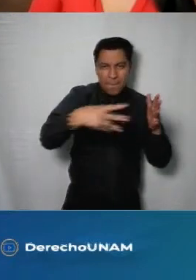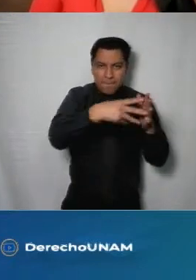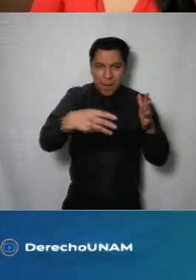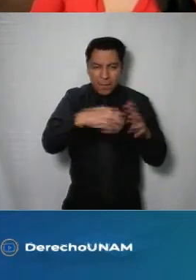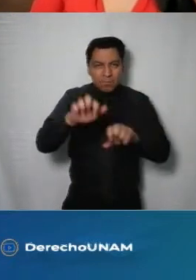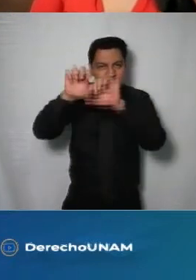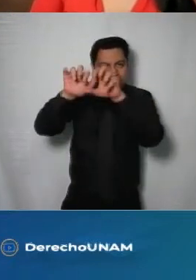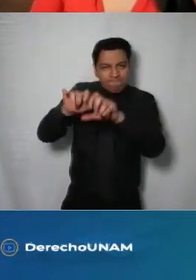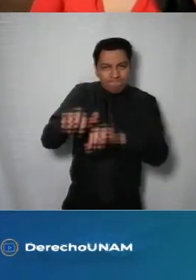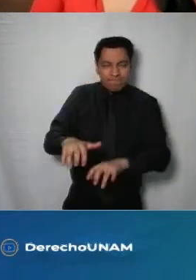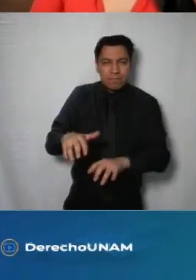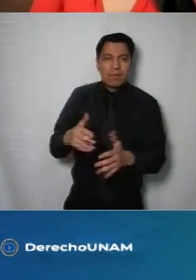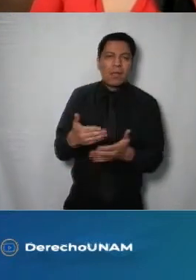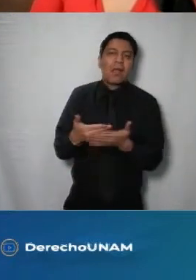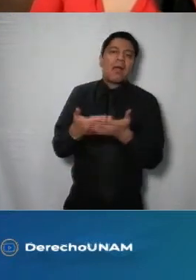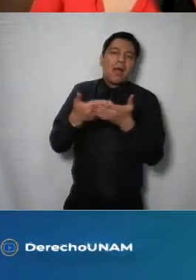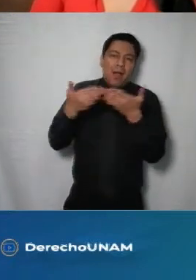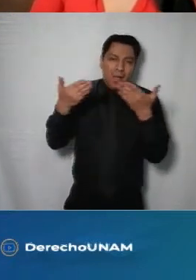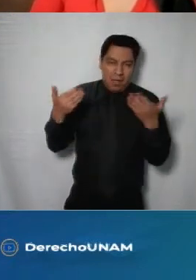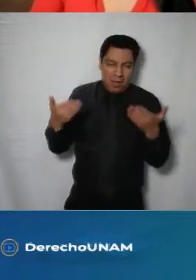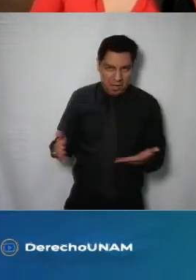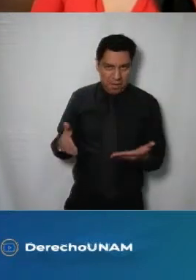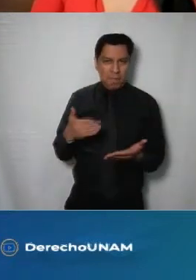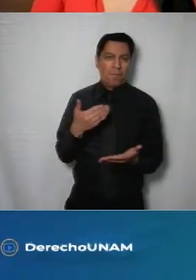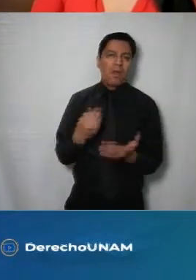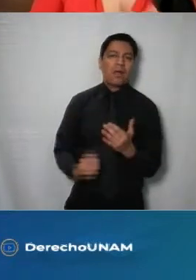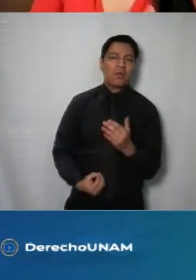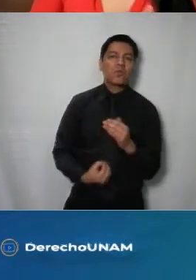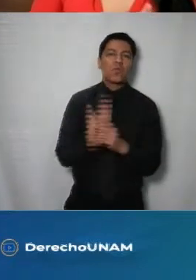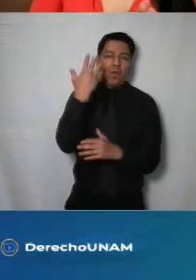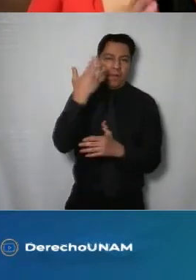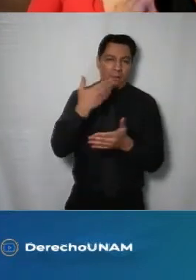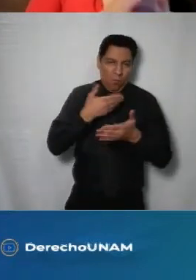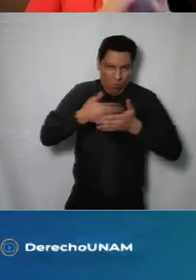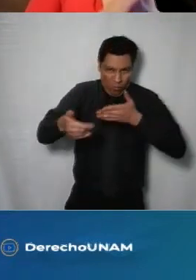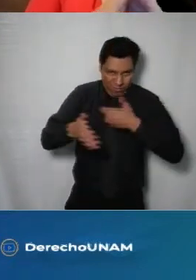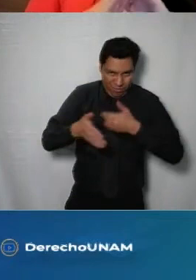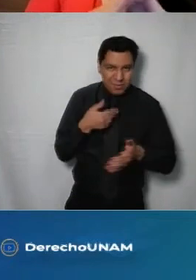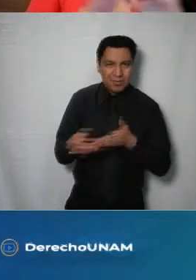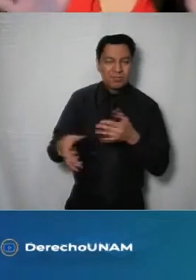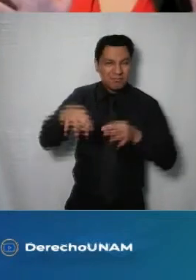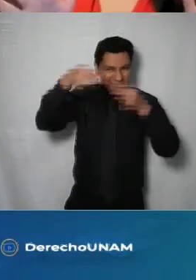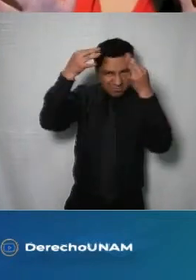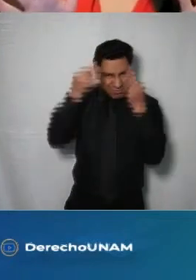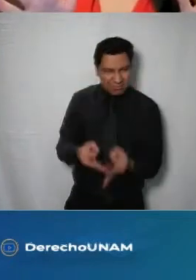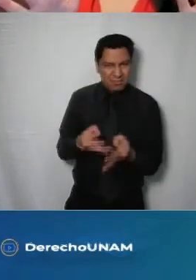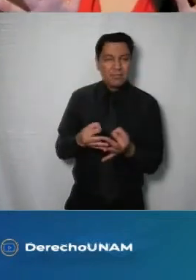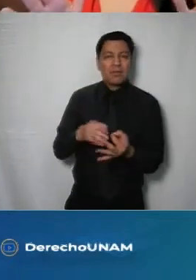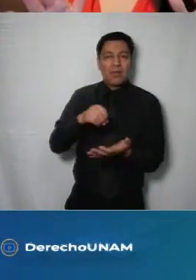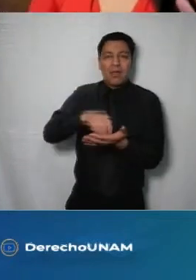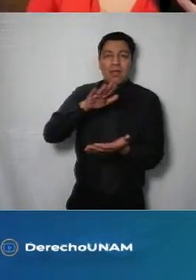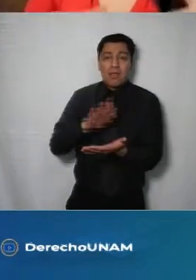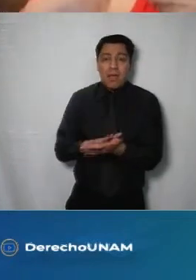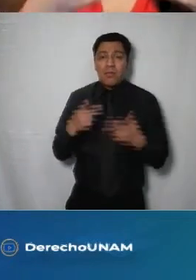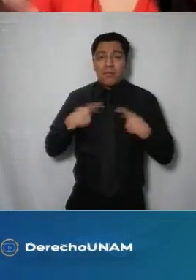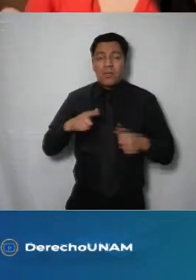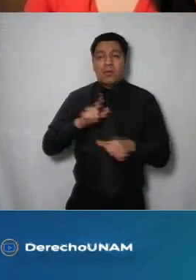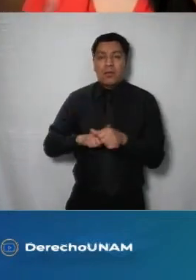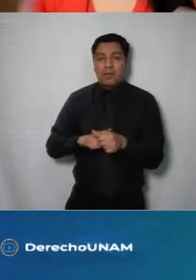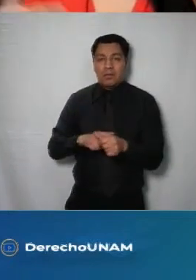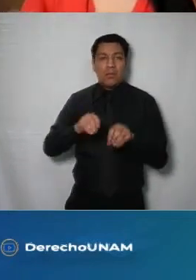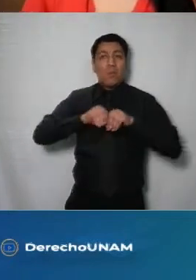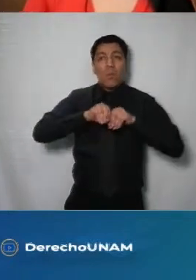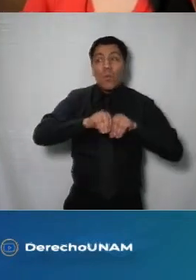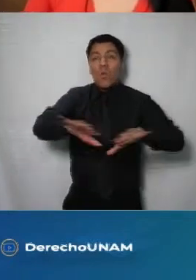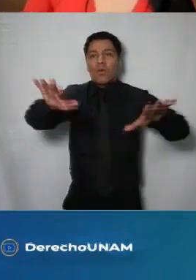los sistemas de datos personales que existen en las instituciones públicas de la Ciudad de México por supuesto los datos personales no se dan a conocer se dan a